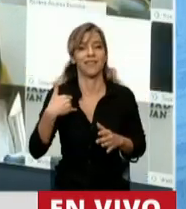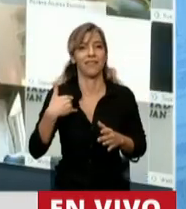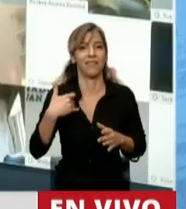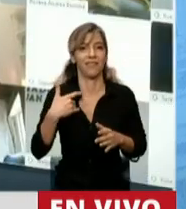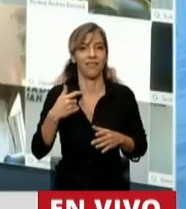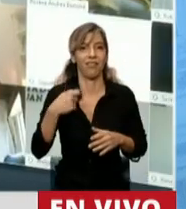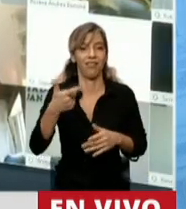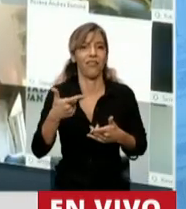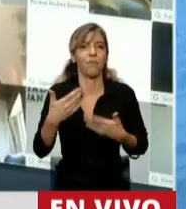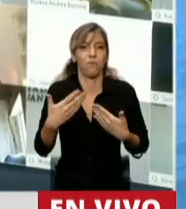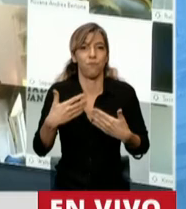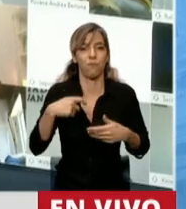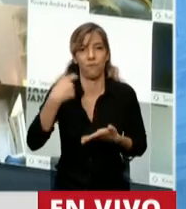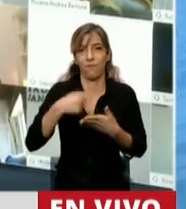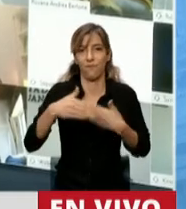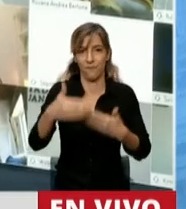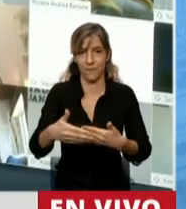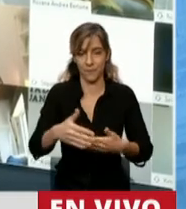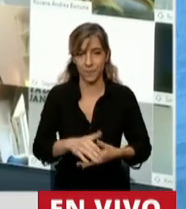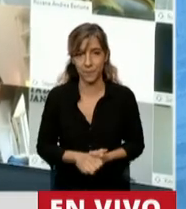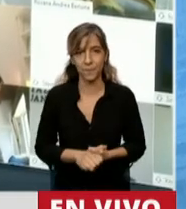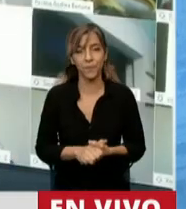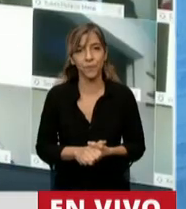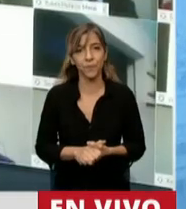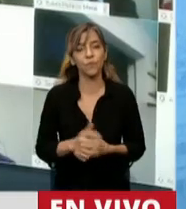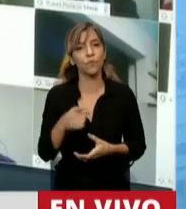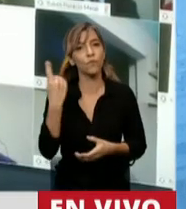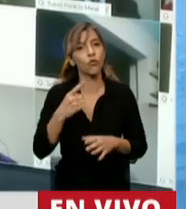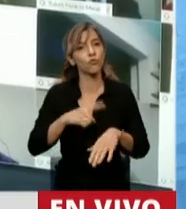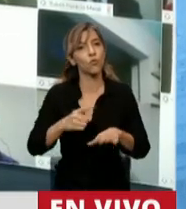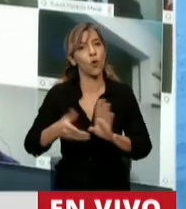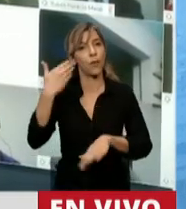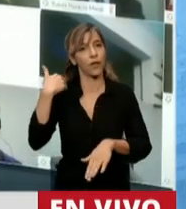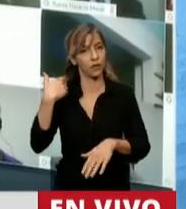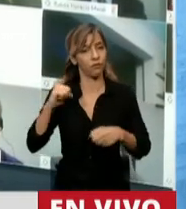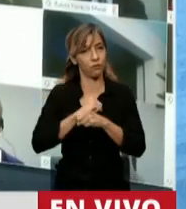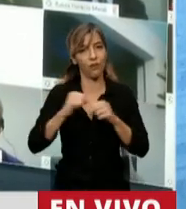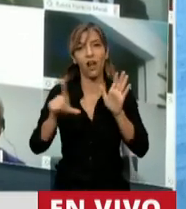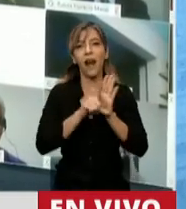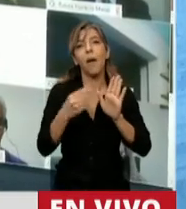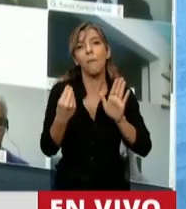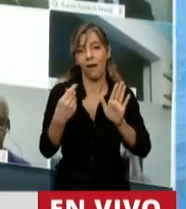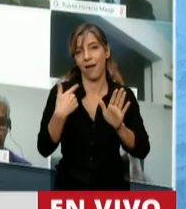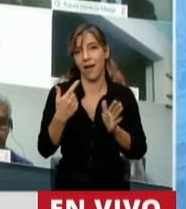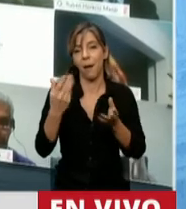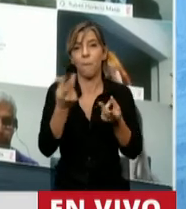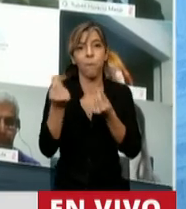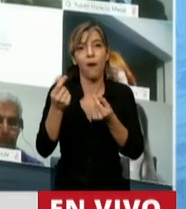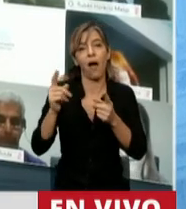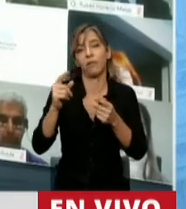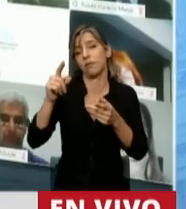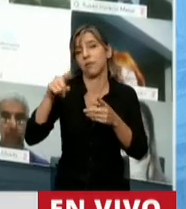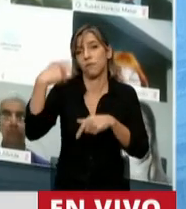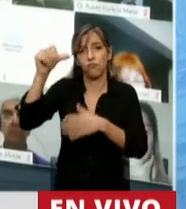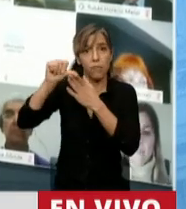cuando nosotros sancionamos la ley de blanqueo, quienes tenían fondos en el